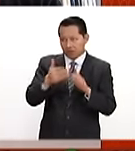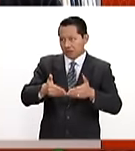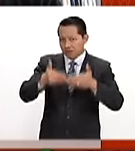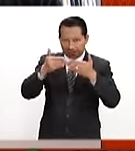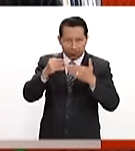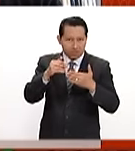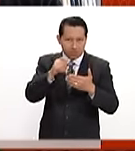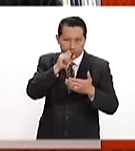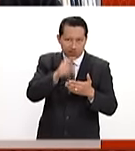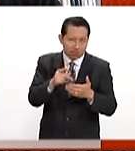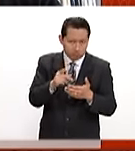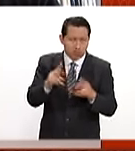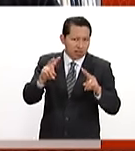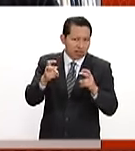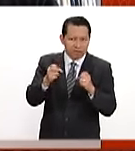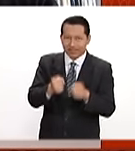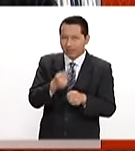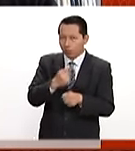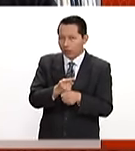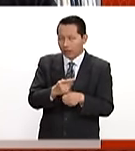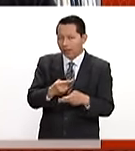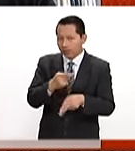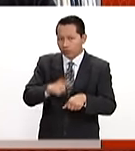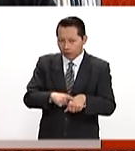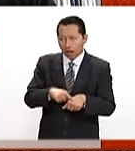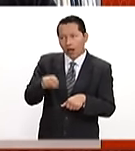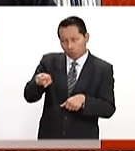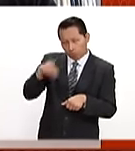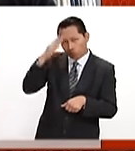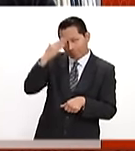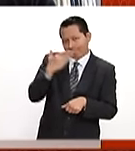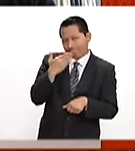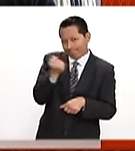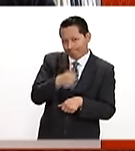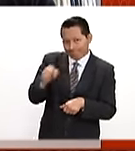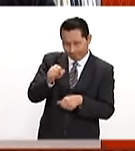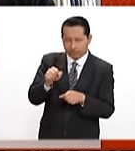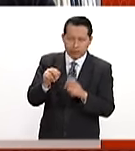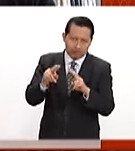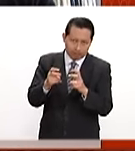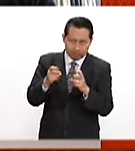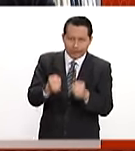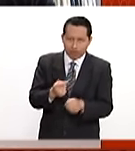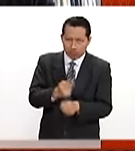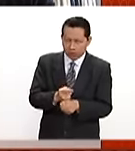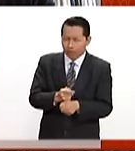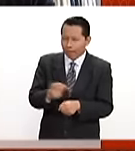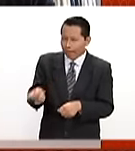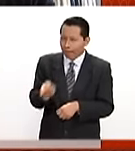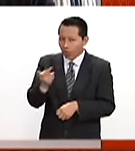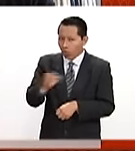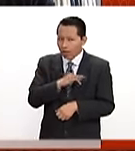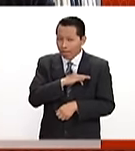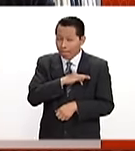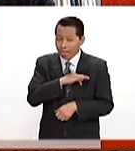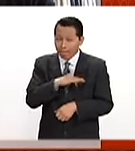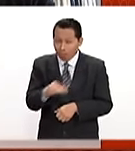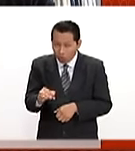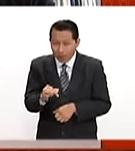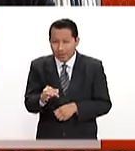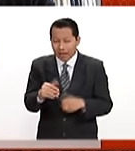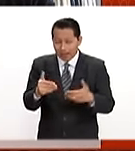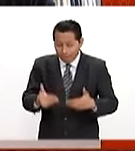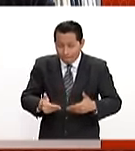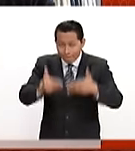seguridad nacional. Tú que eres experto en temas de seguridad, justamente, ¿realmente puede alcanzar algún grado de